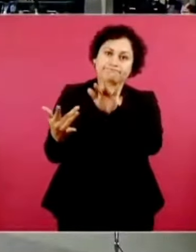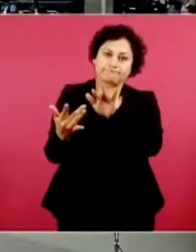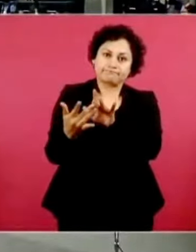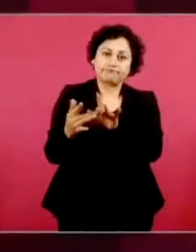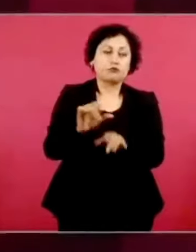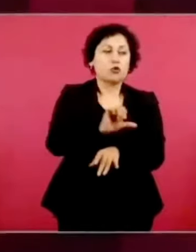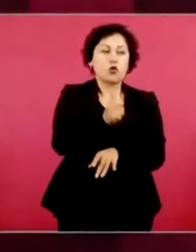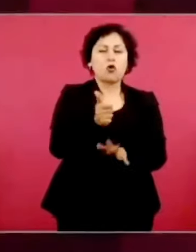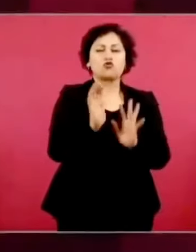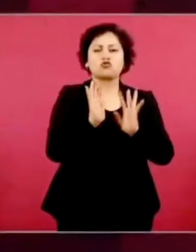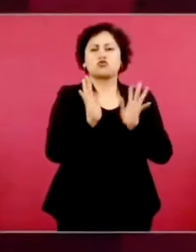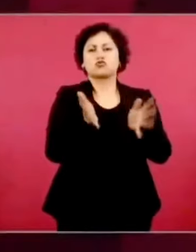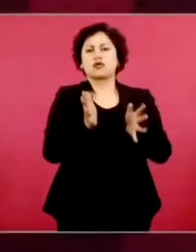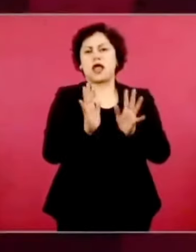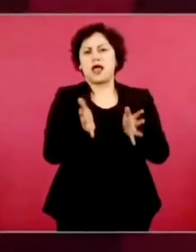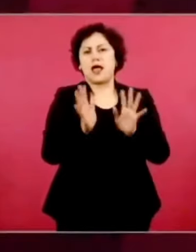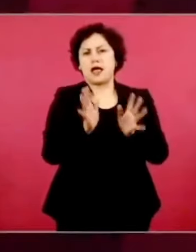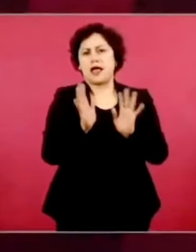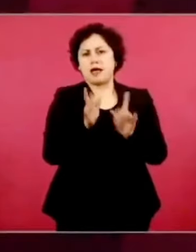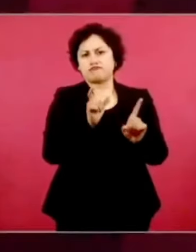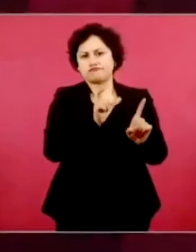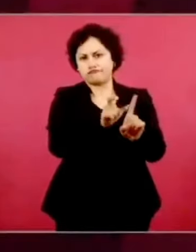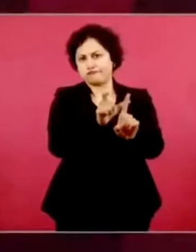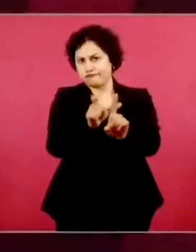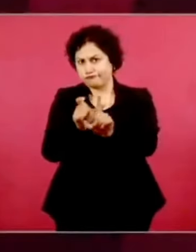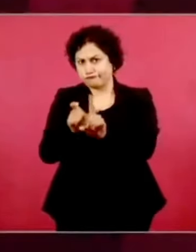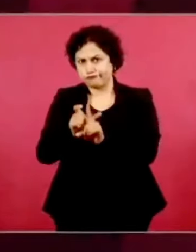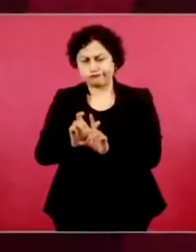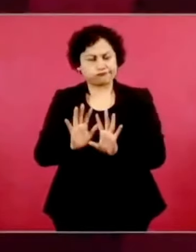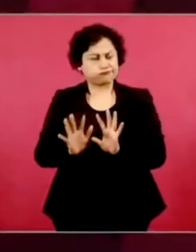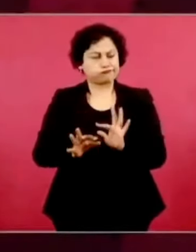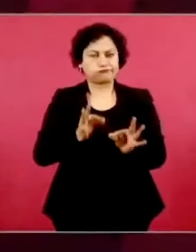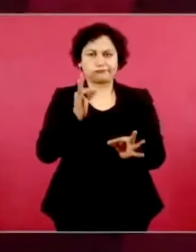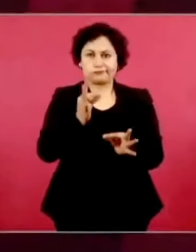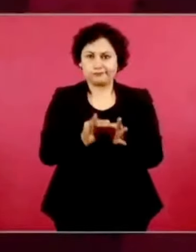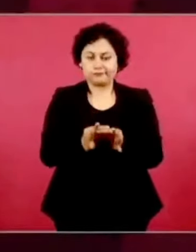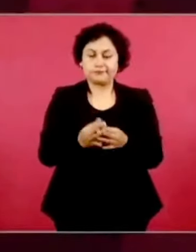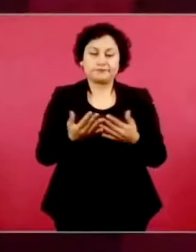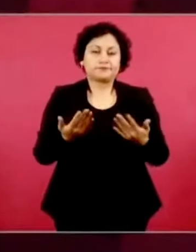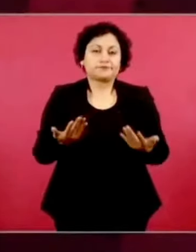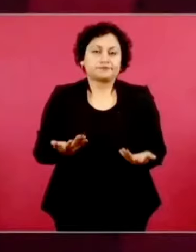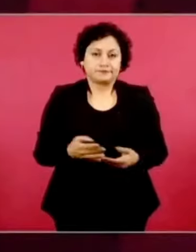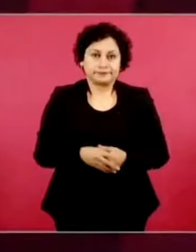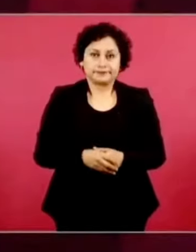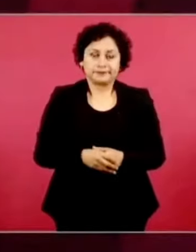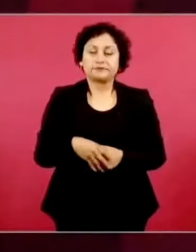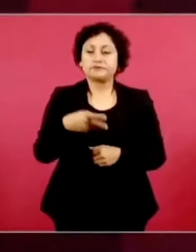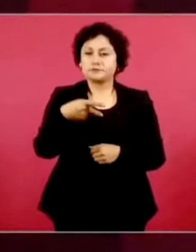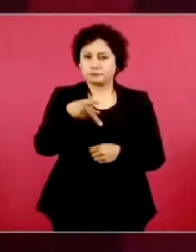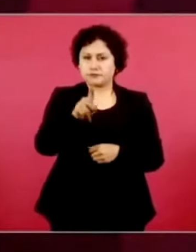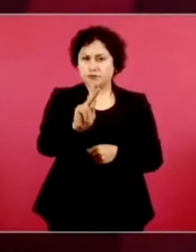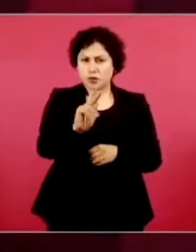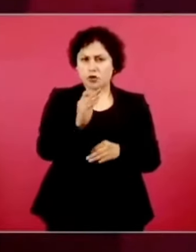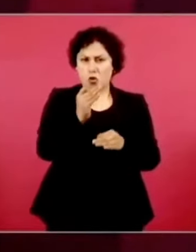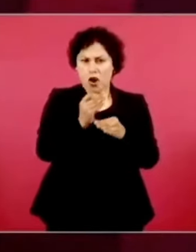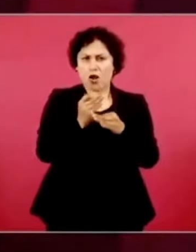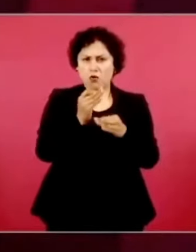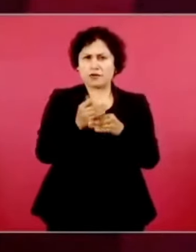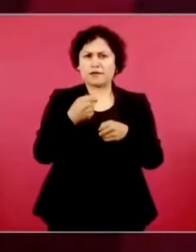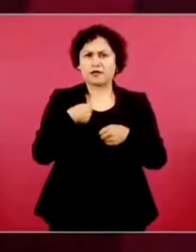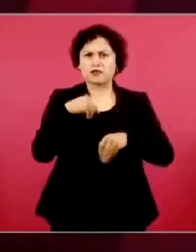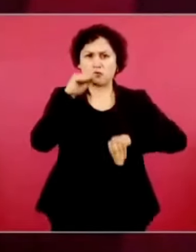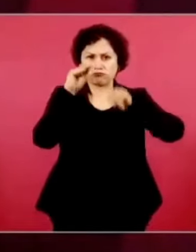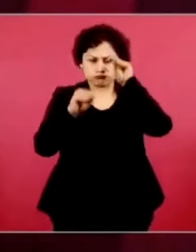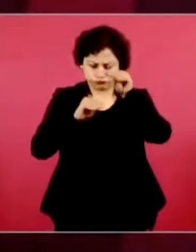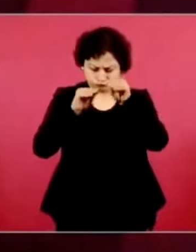la seguridad. De todas maneras, ahorita les envío una tabla con el